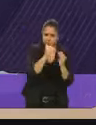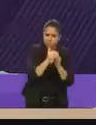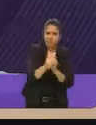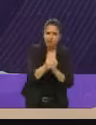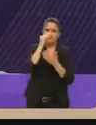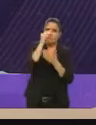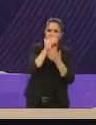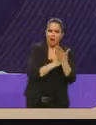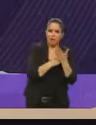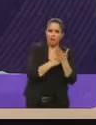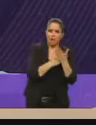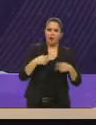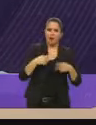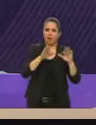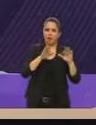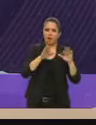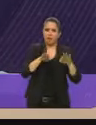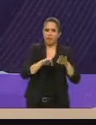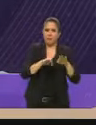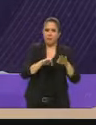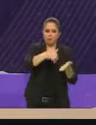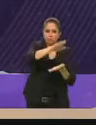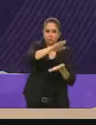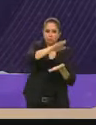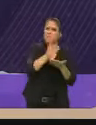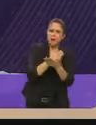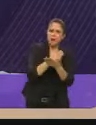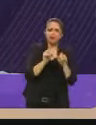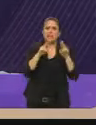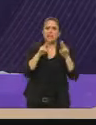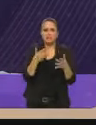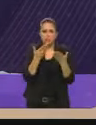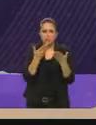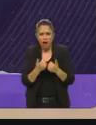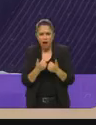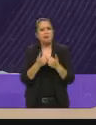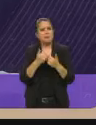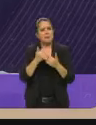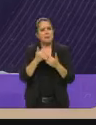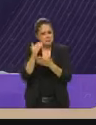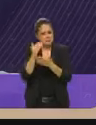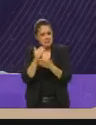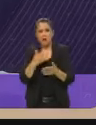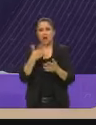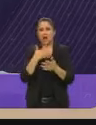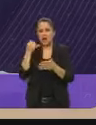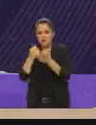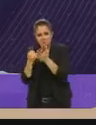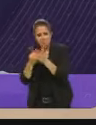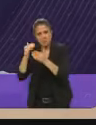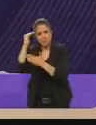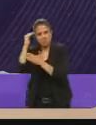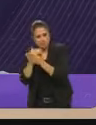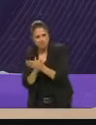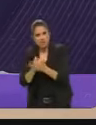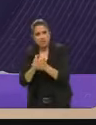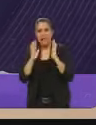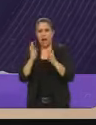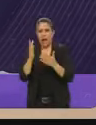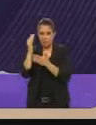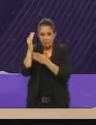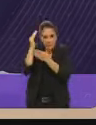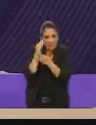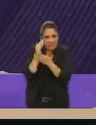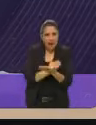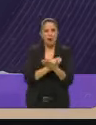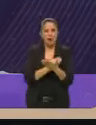desempleo estabilidad económica disminución de la pobreza inflación a la baja y ha disminuido también